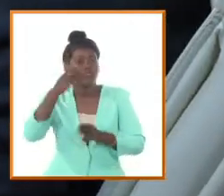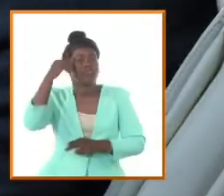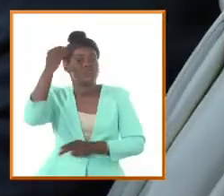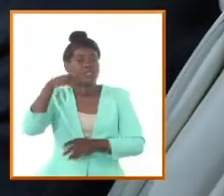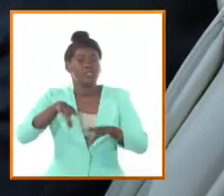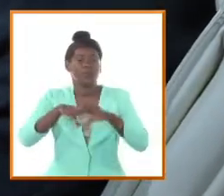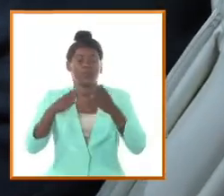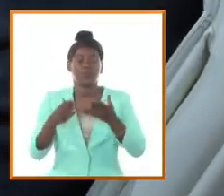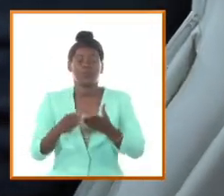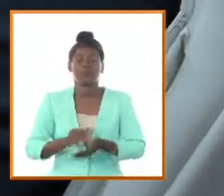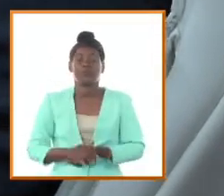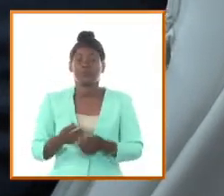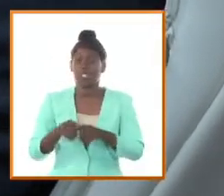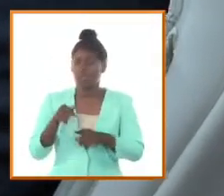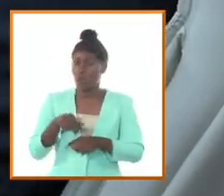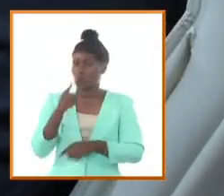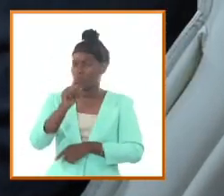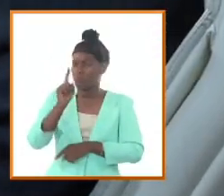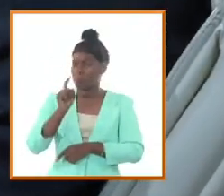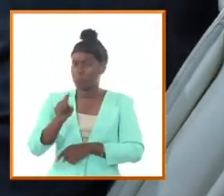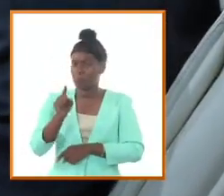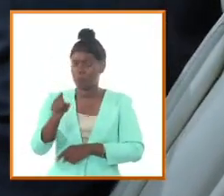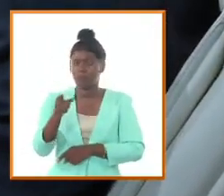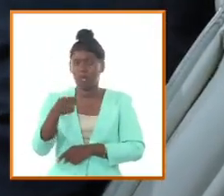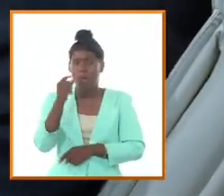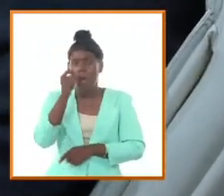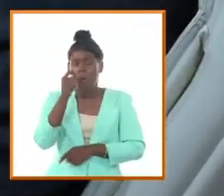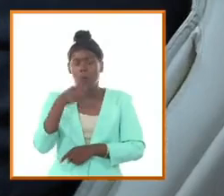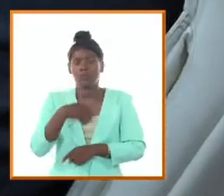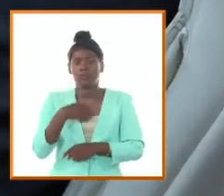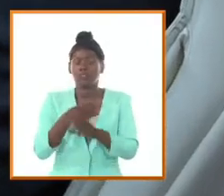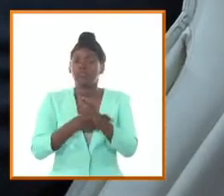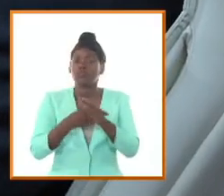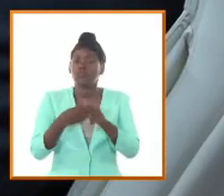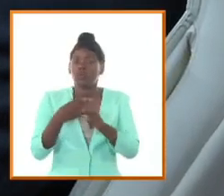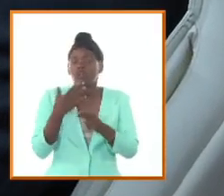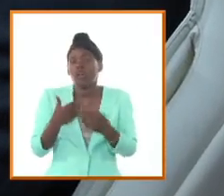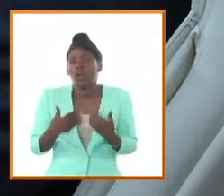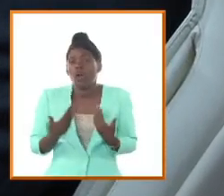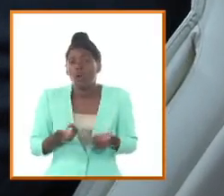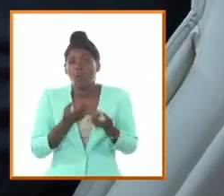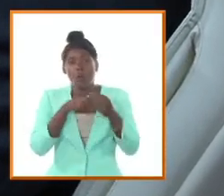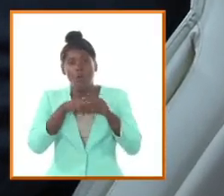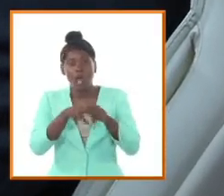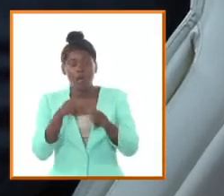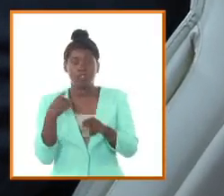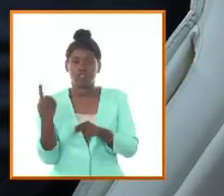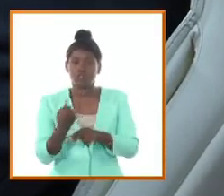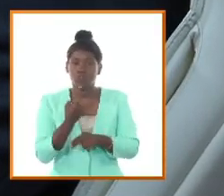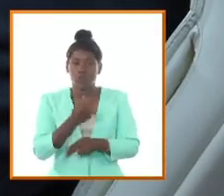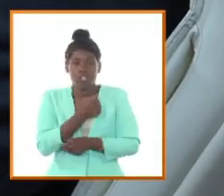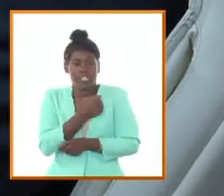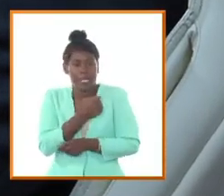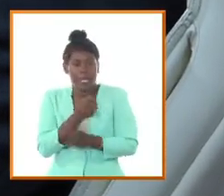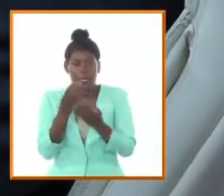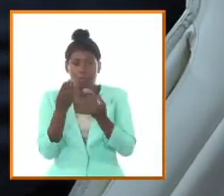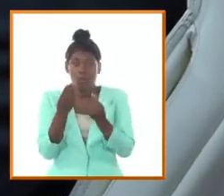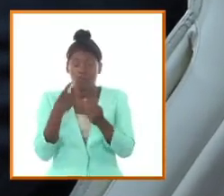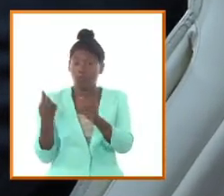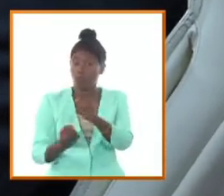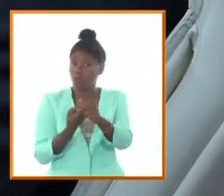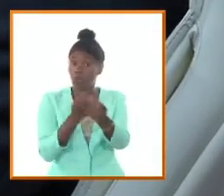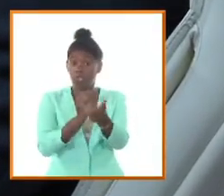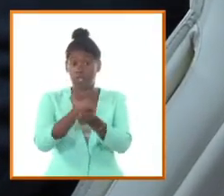al ser humano que estaba detrás del héroe o que formaba parte de ese héroe que hoy todos veneramos bueno yo me